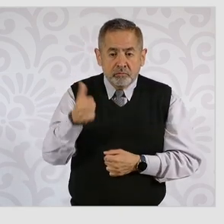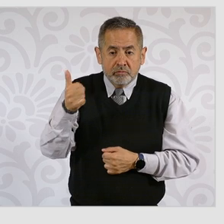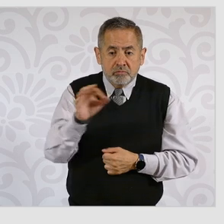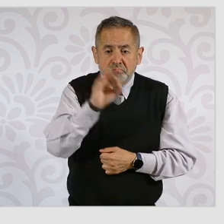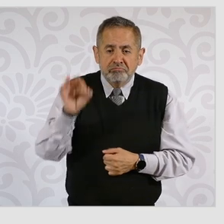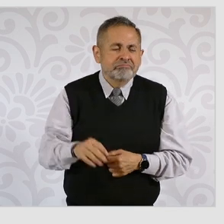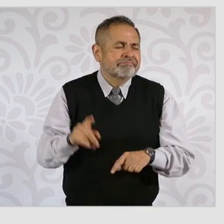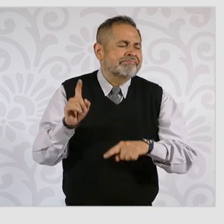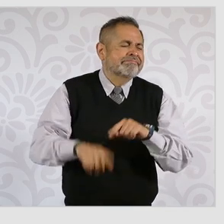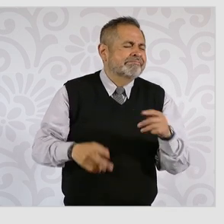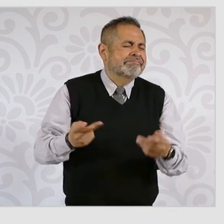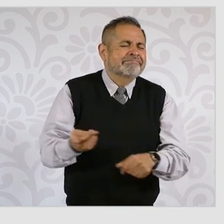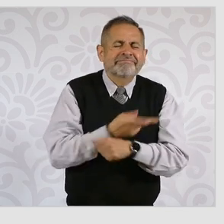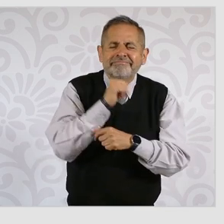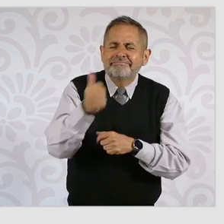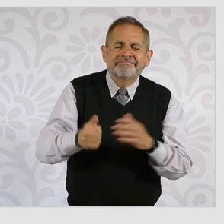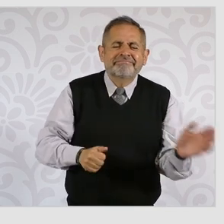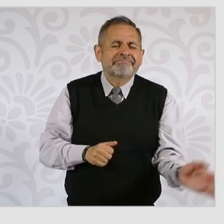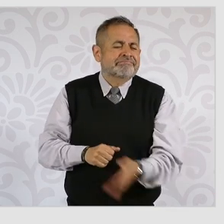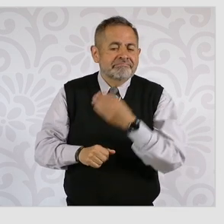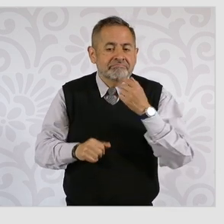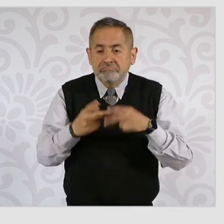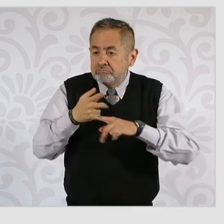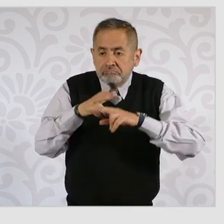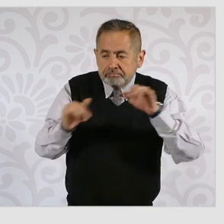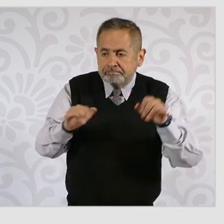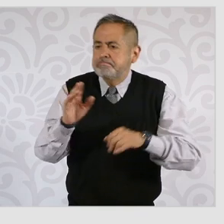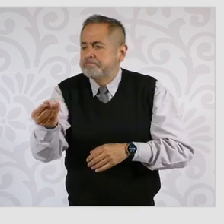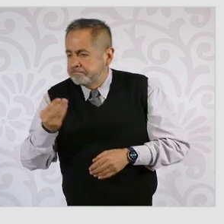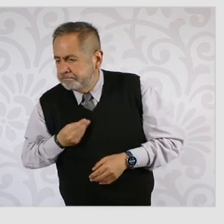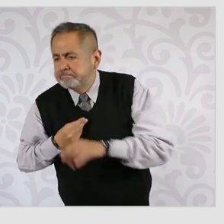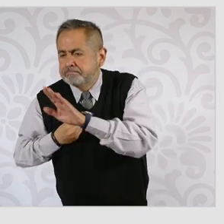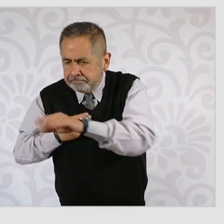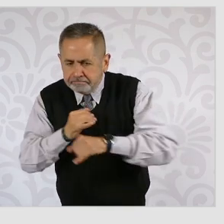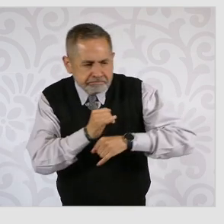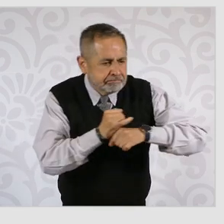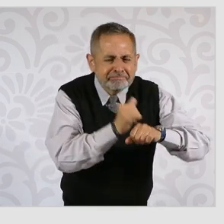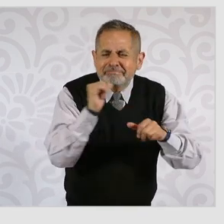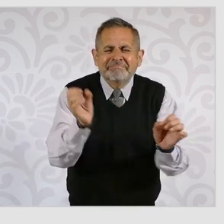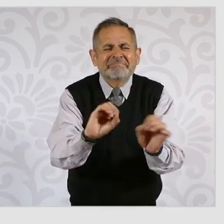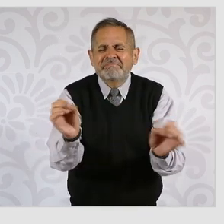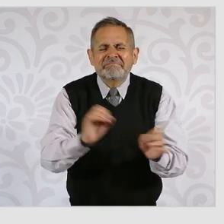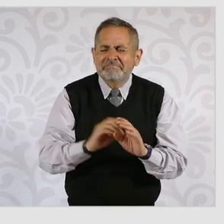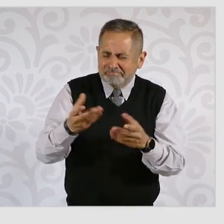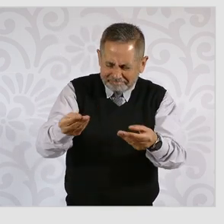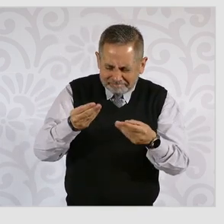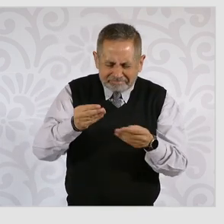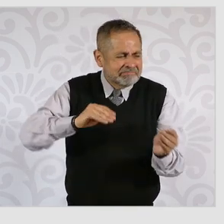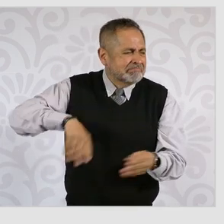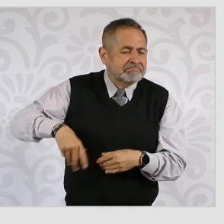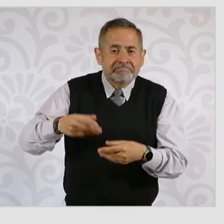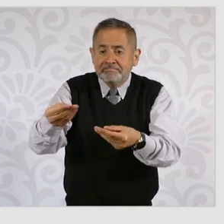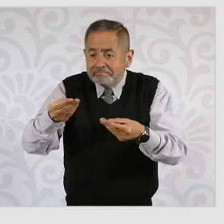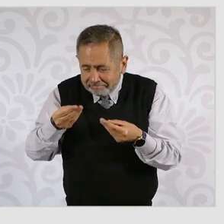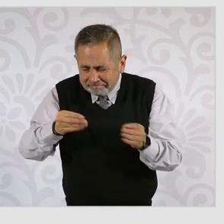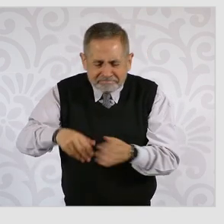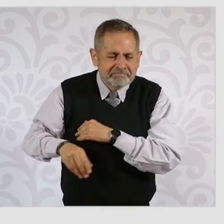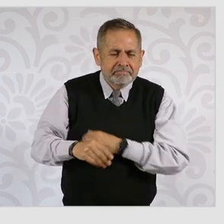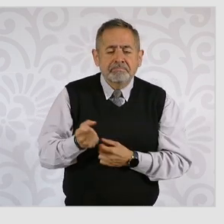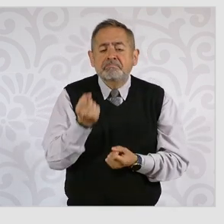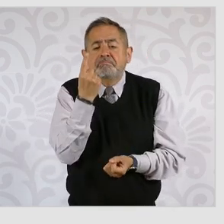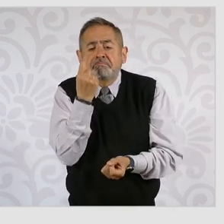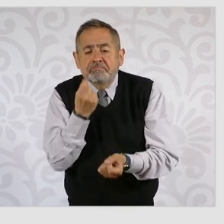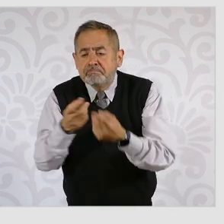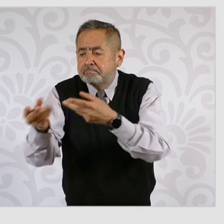fue desechado sin iniciar ninguna investigación. Del resto de las quejas que sí se investigaron,